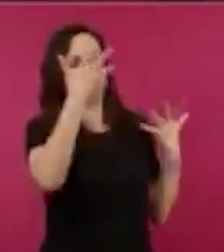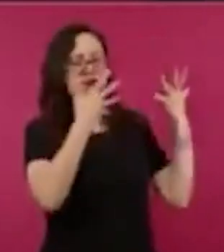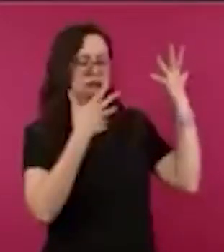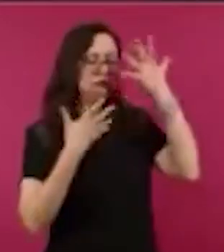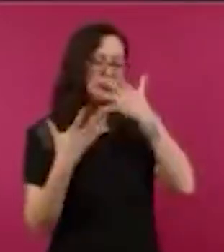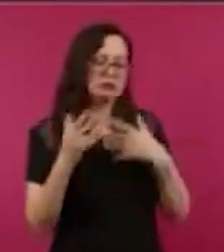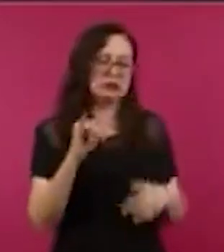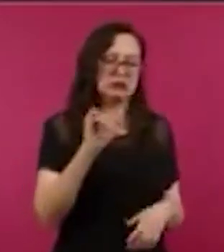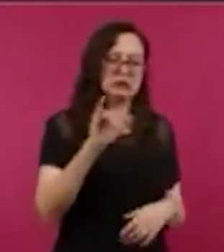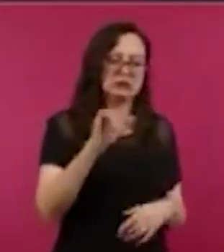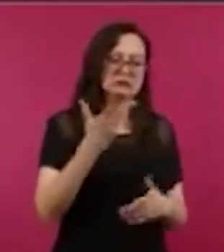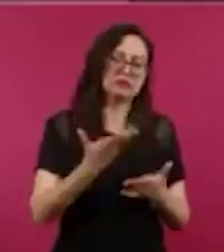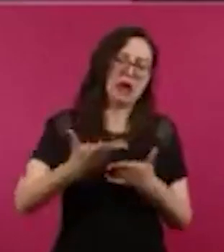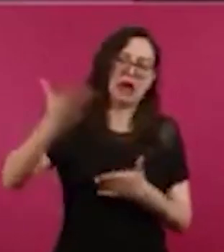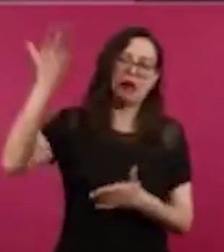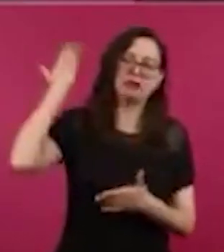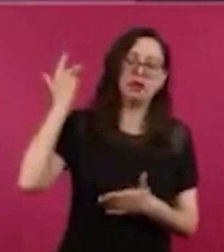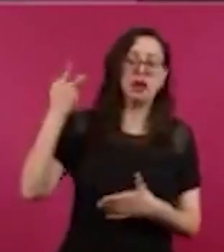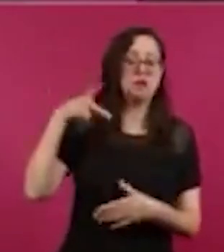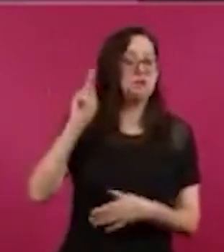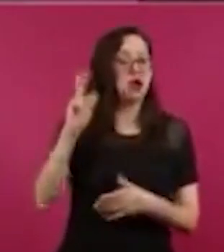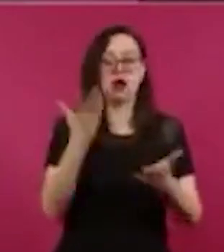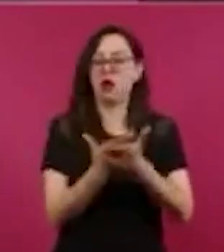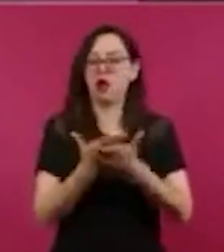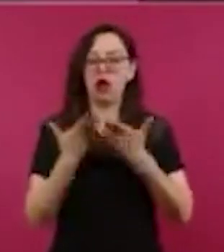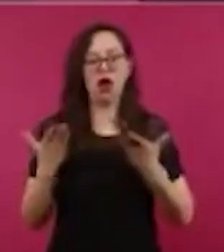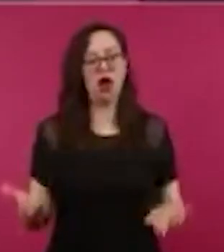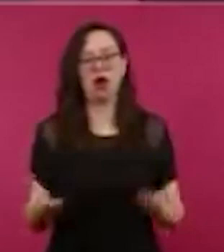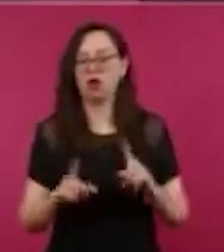no funciona? Nada,